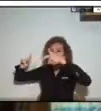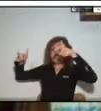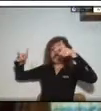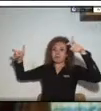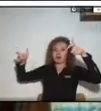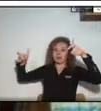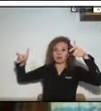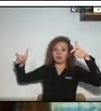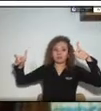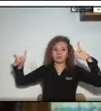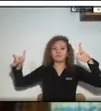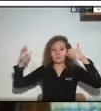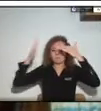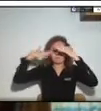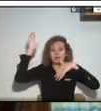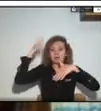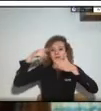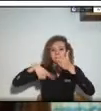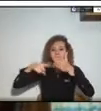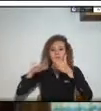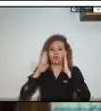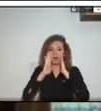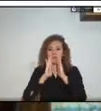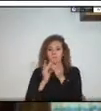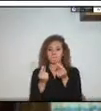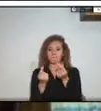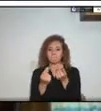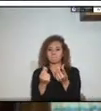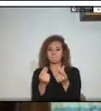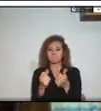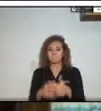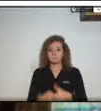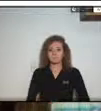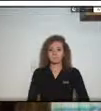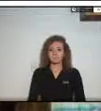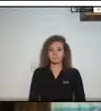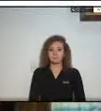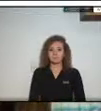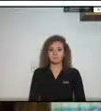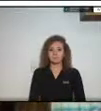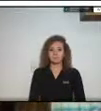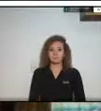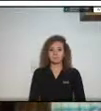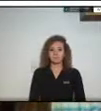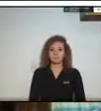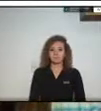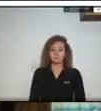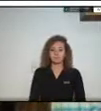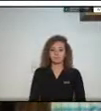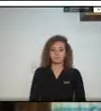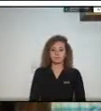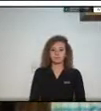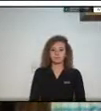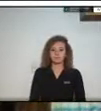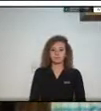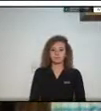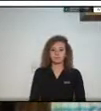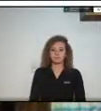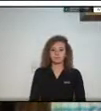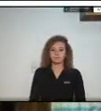del meta para actuar lo más rápido posible y prestarle los servicios médicos veterinarios a nuestra fauna silvestre entonces